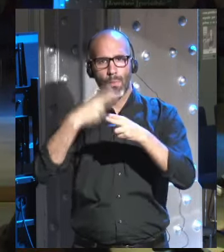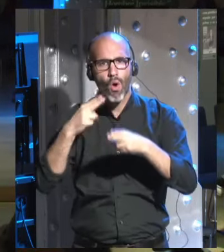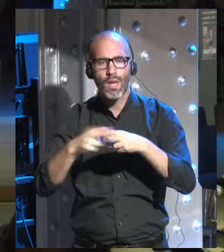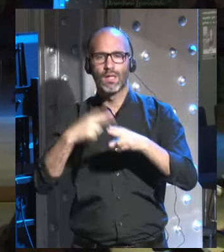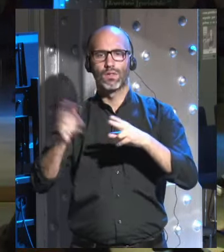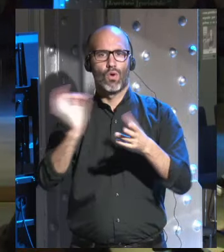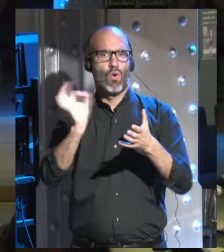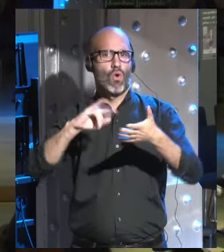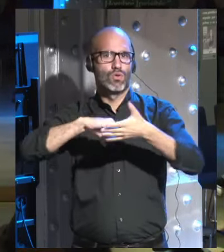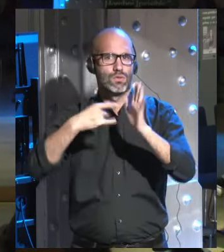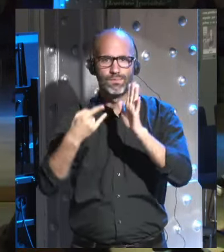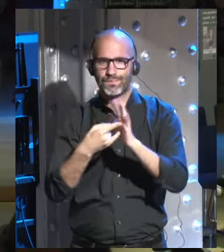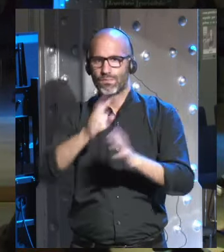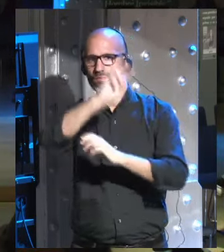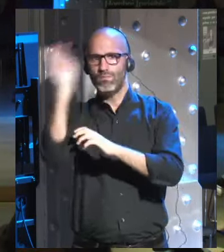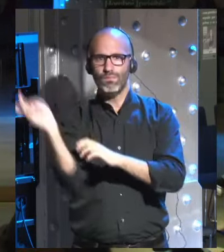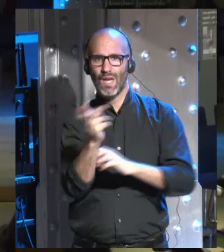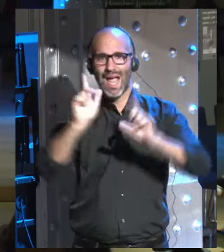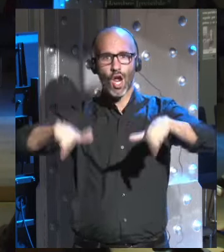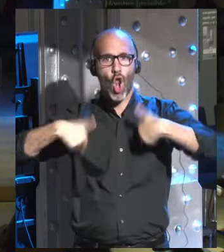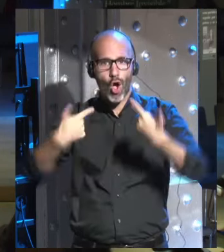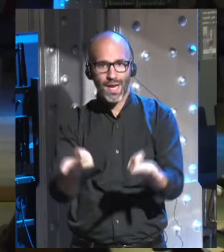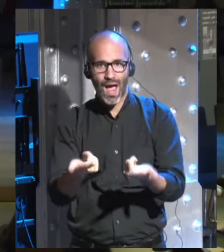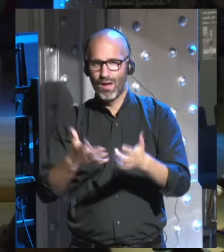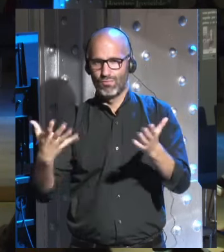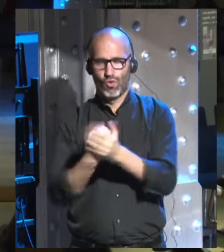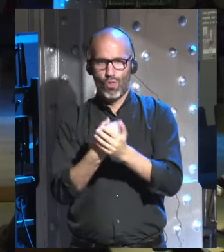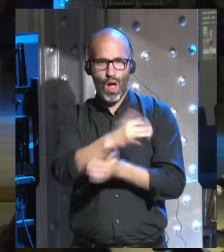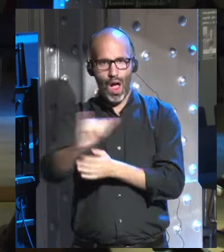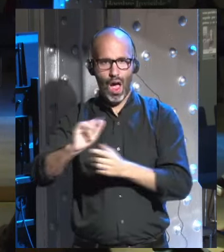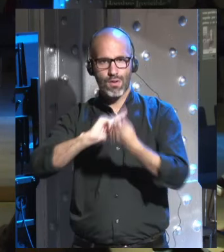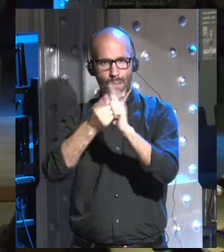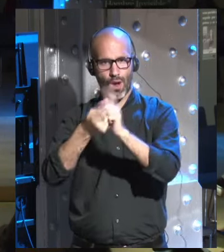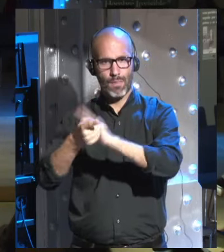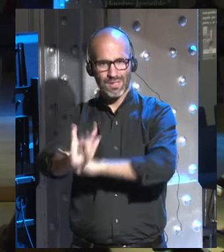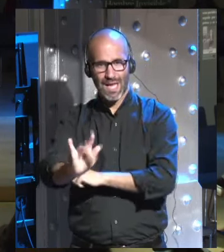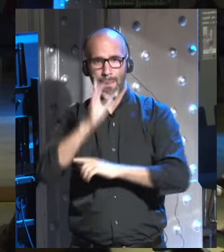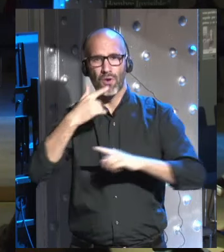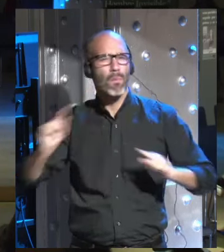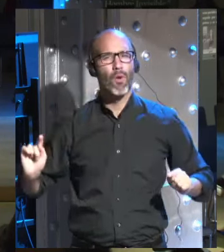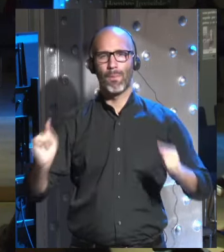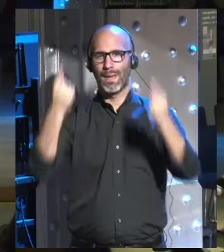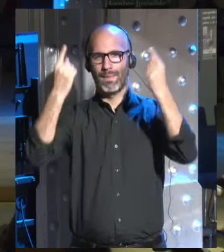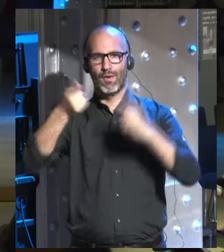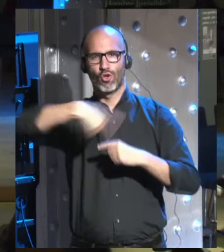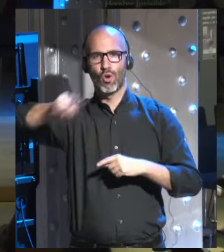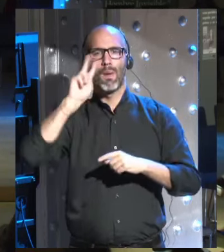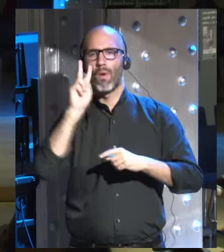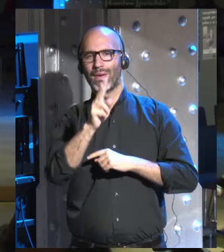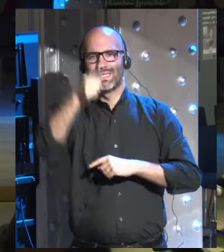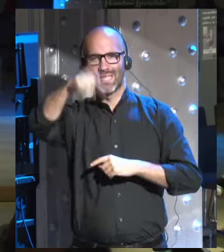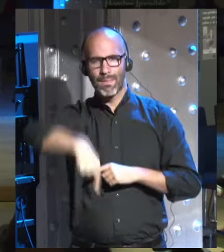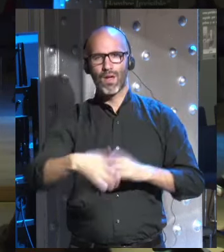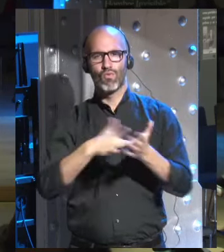político, en la ecología, pero por primera vez en la historia vamos a ver también